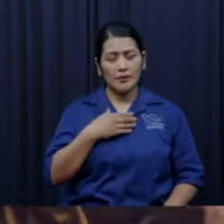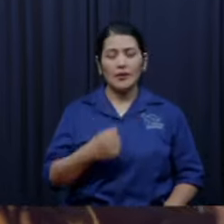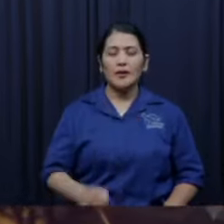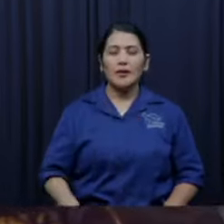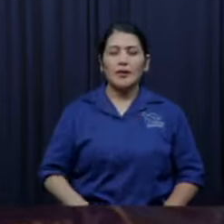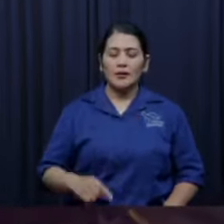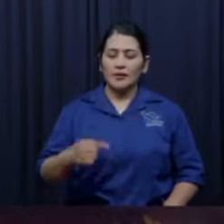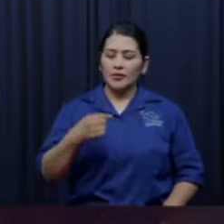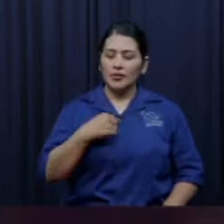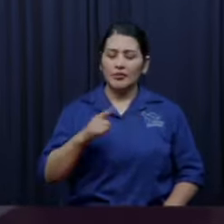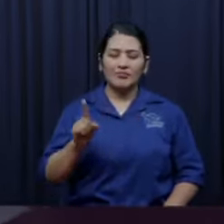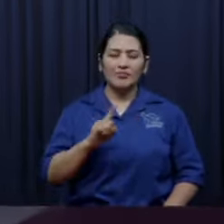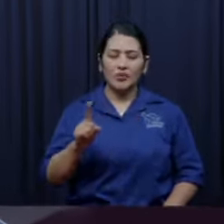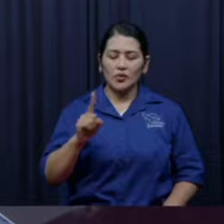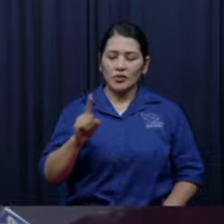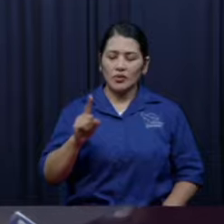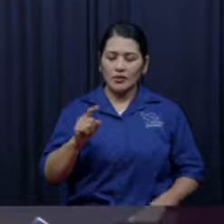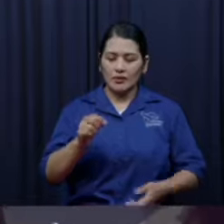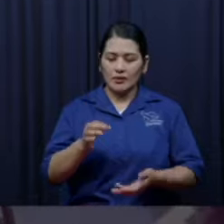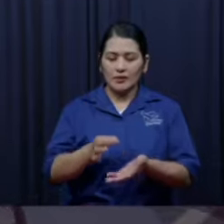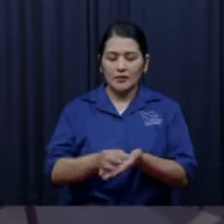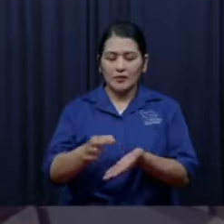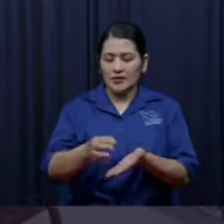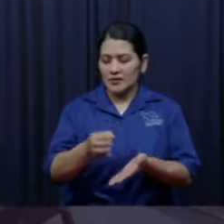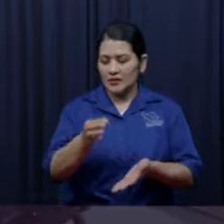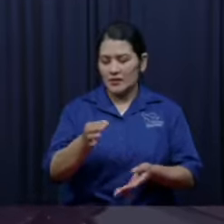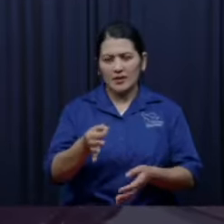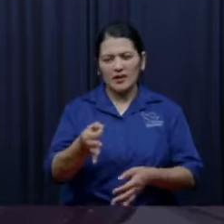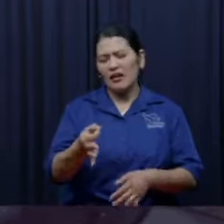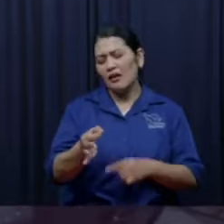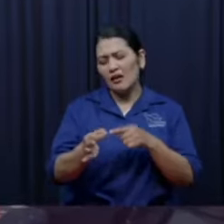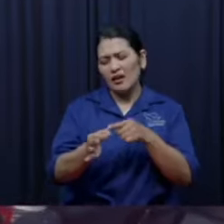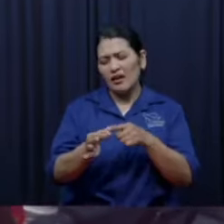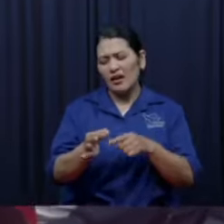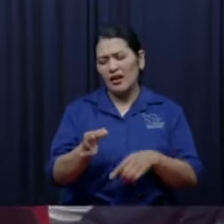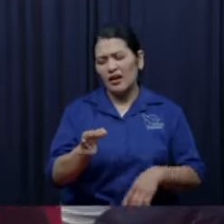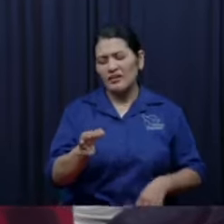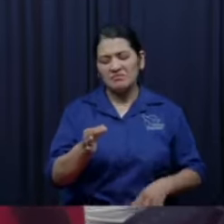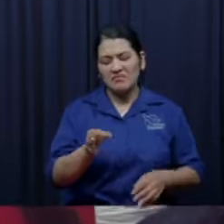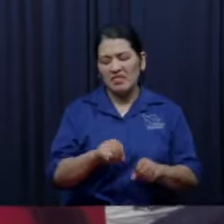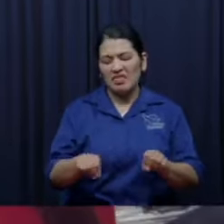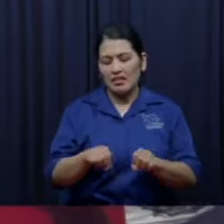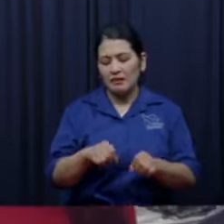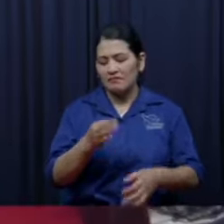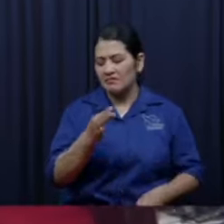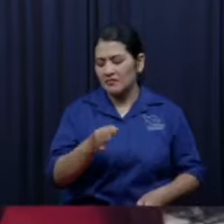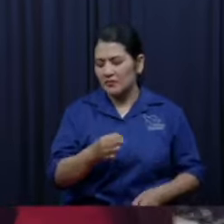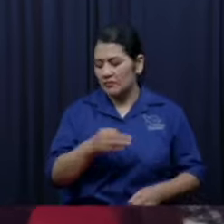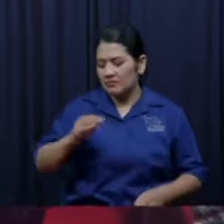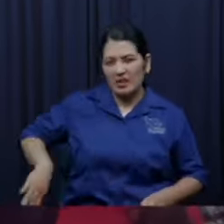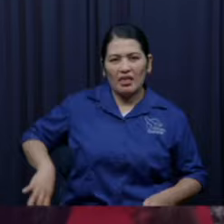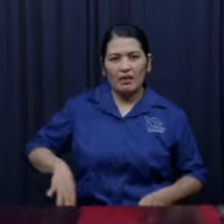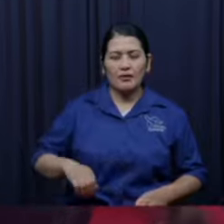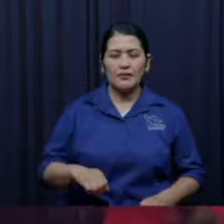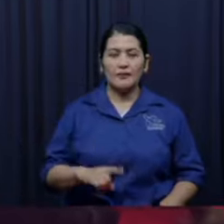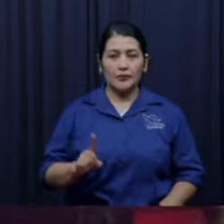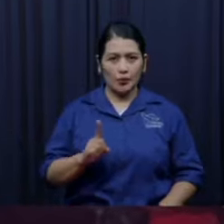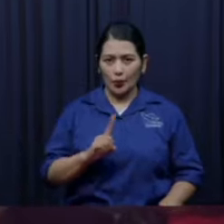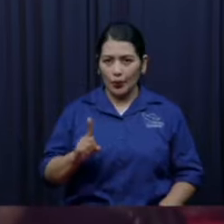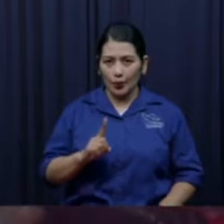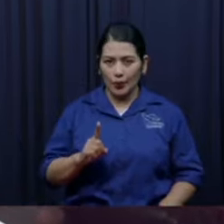y de monedas no porque yo no sé dónde tiene usted los billetes de a cien